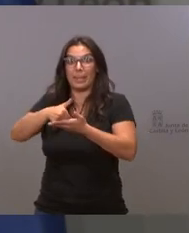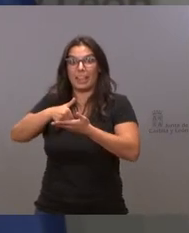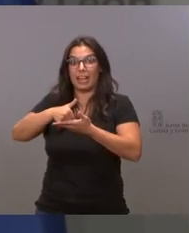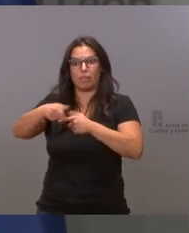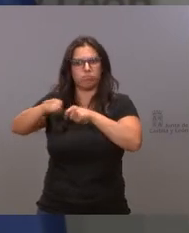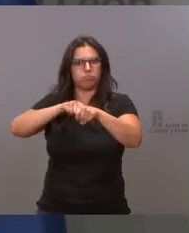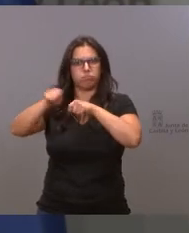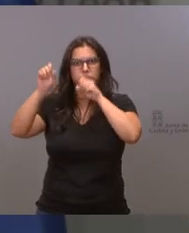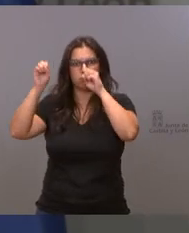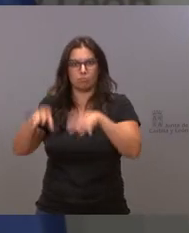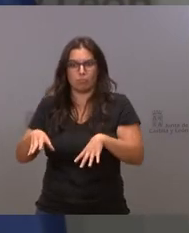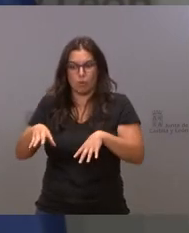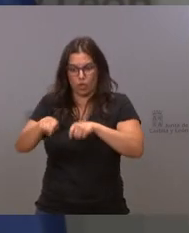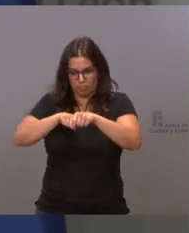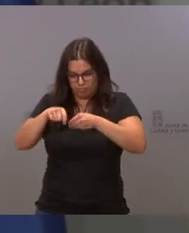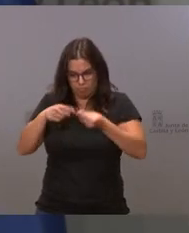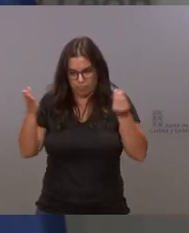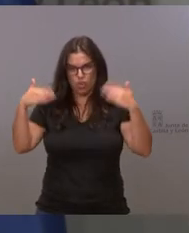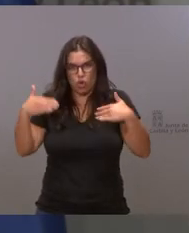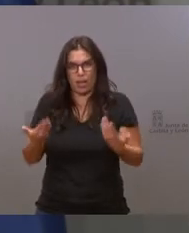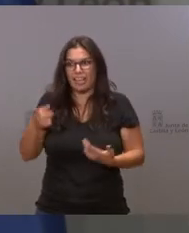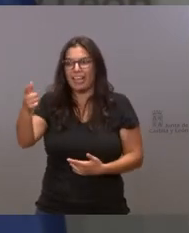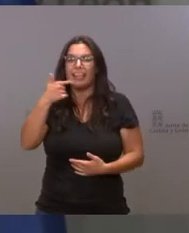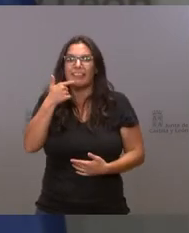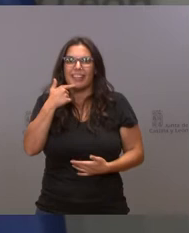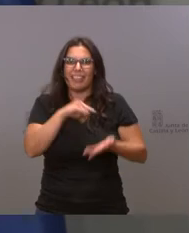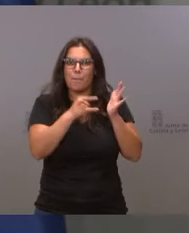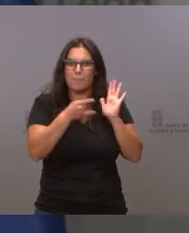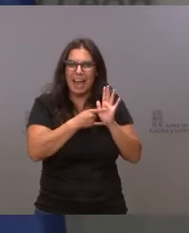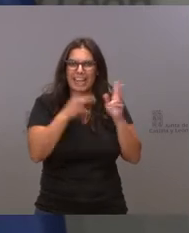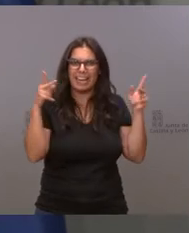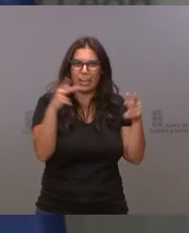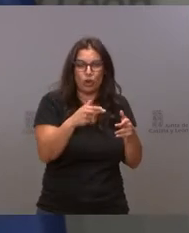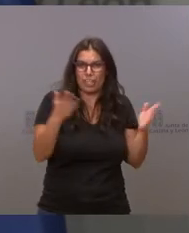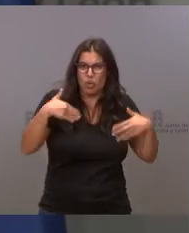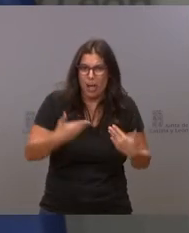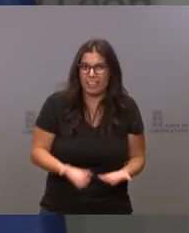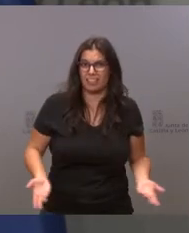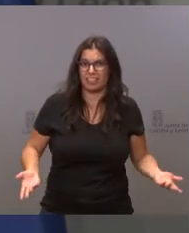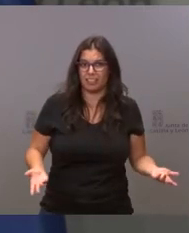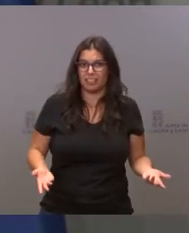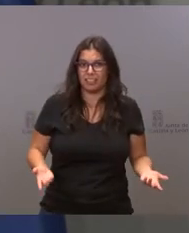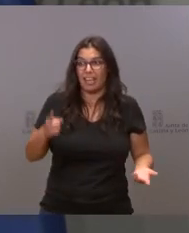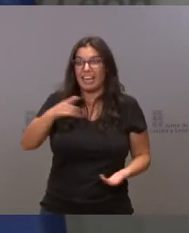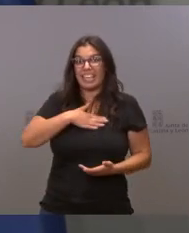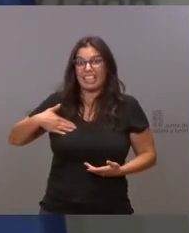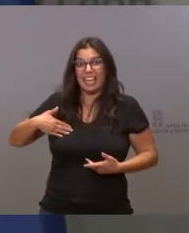Es que, claro, hay un señor que nos pide que retiremos un plan de recortes que no existe, es que yo no le puedo retirar una cosa que no existe.